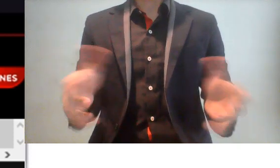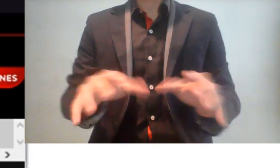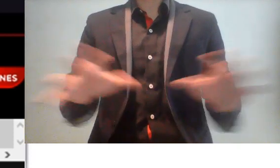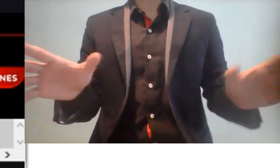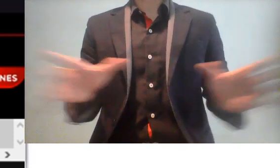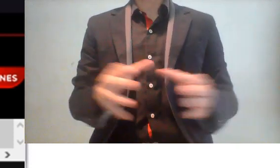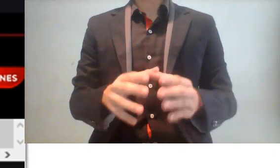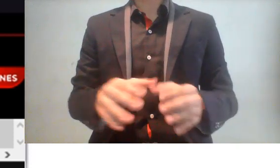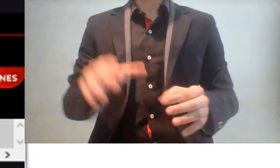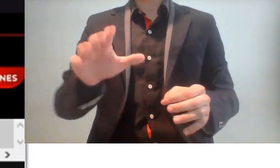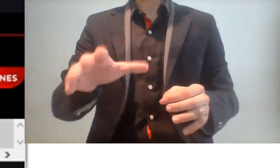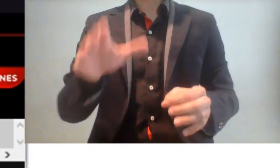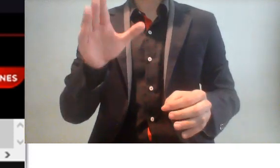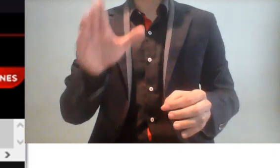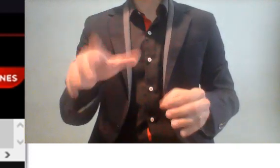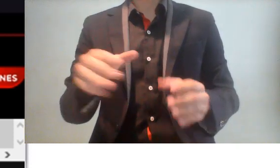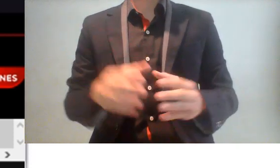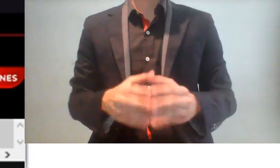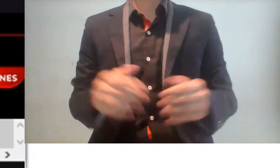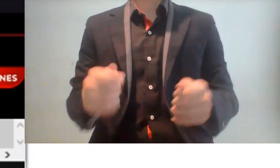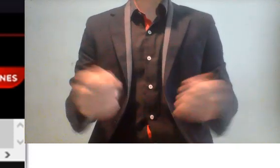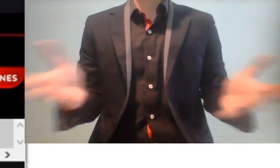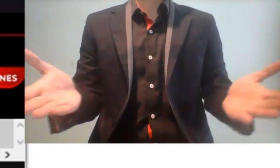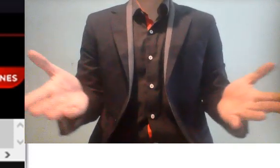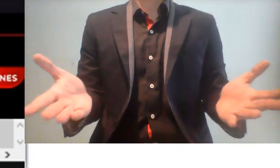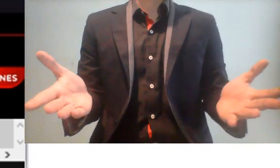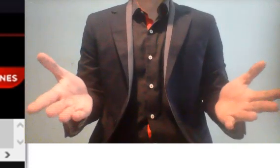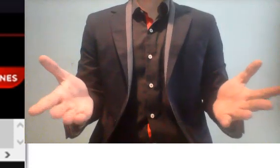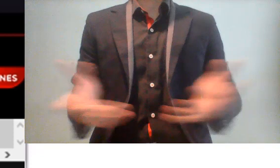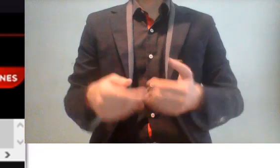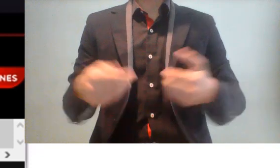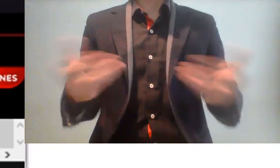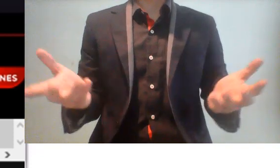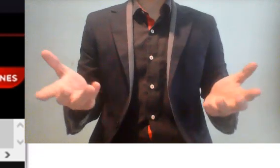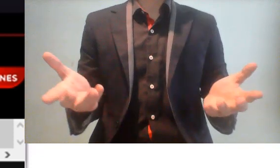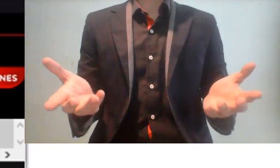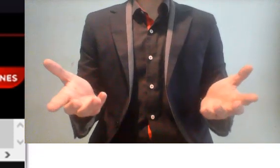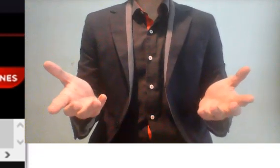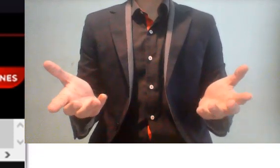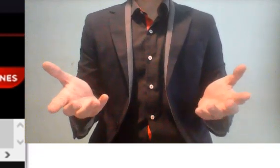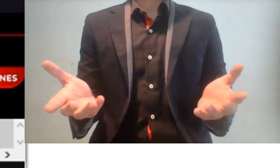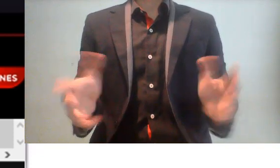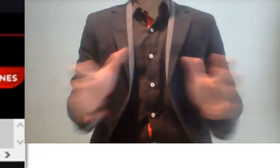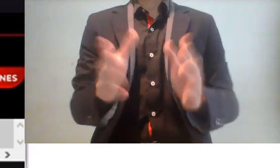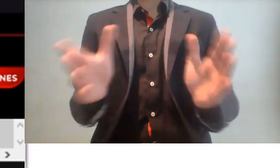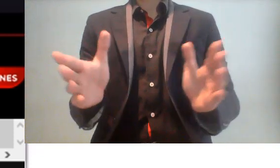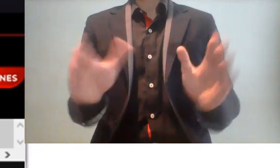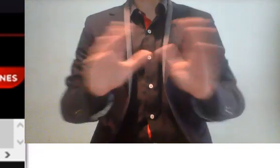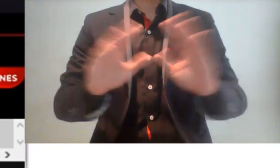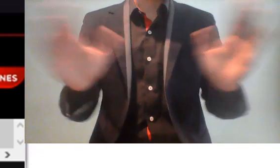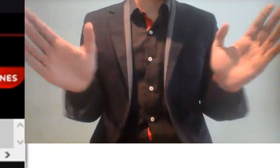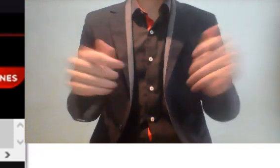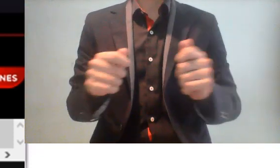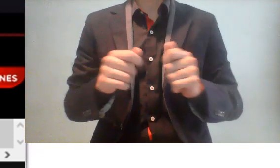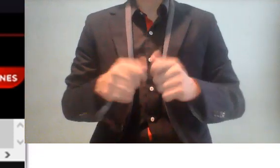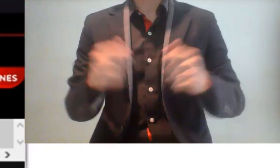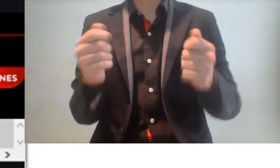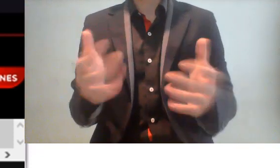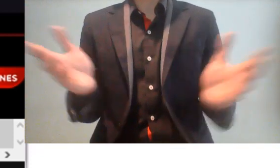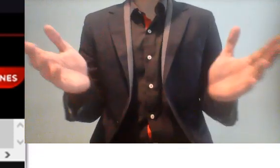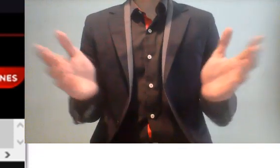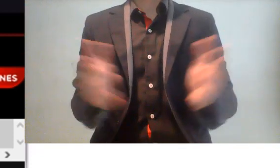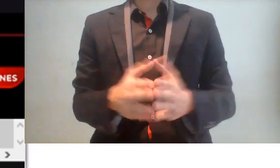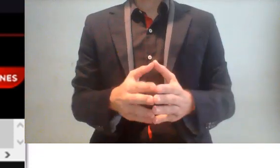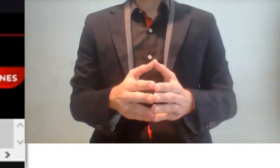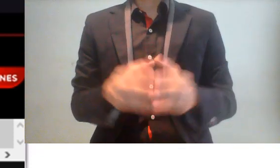general, ni siquiera la tocan, solamente se acercan a ellos cuando quieren un voto. Pero después de que pasa eso, dicen, no, no, ya pa' qué, ya vamos a